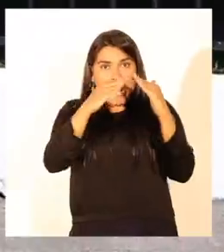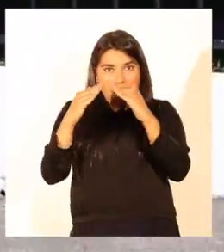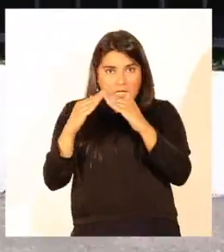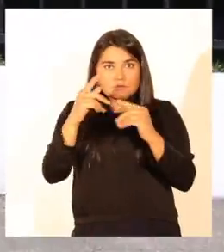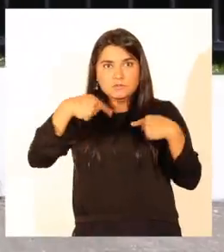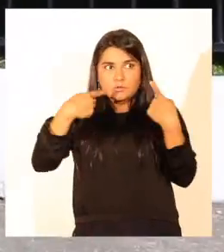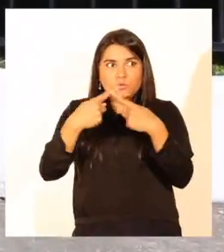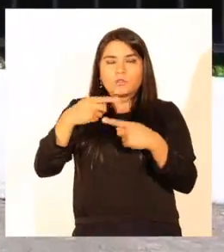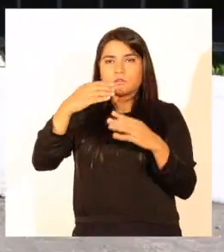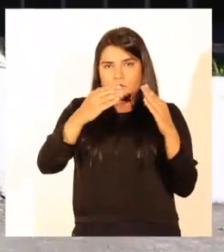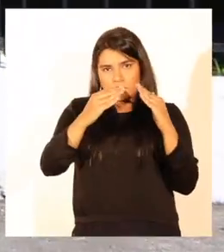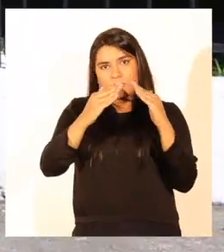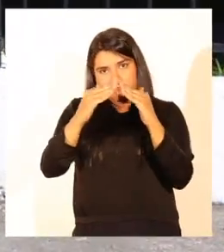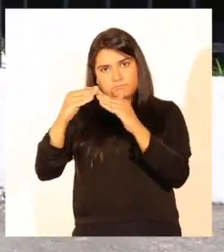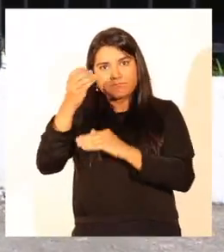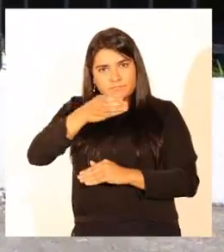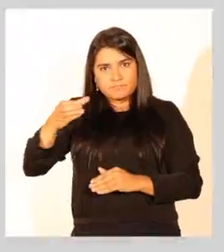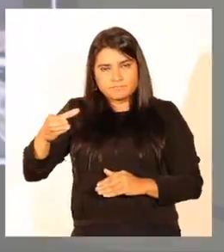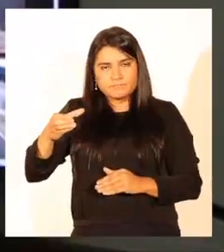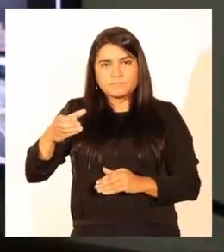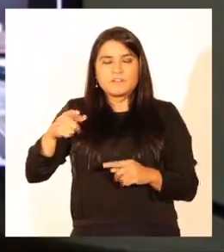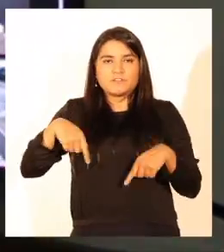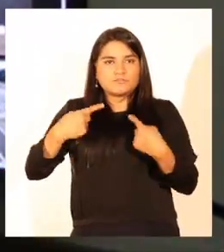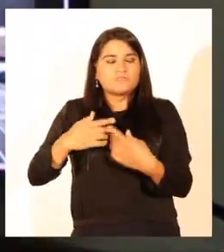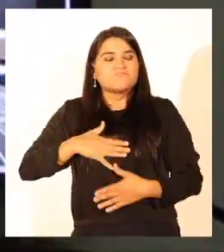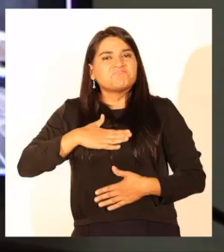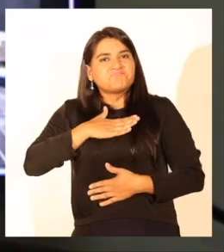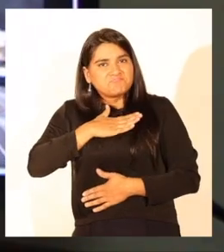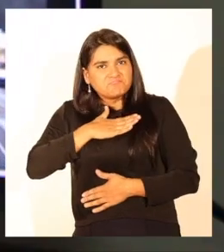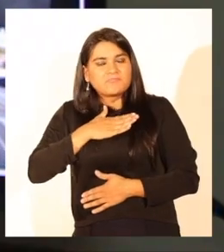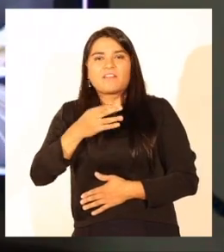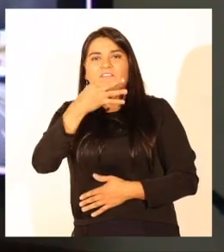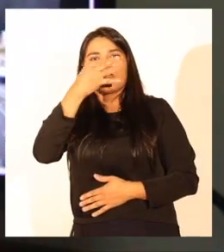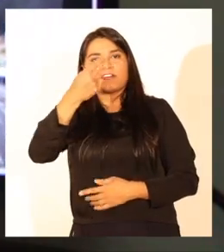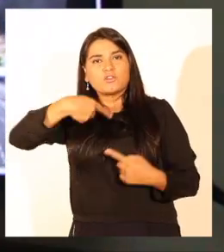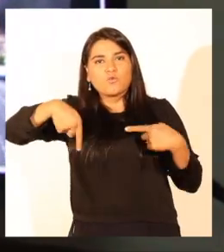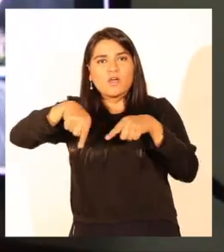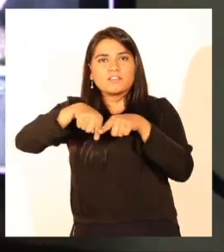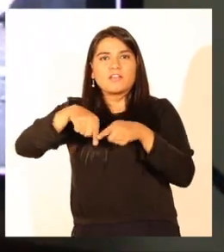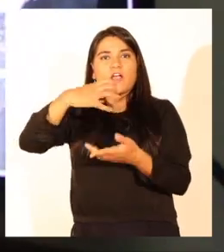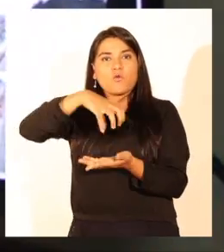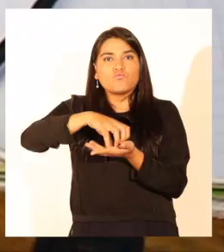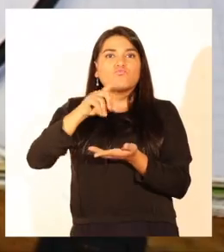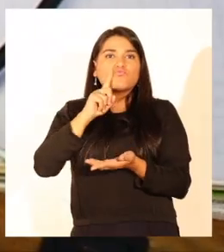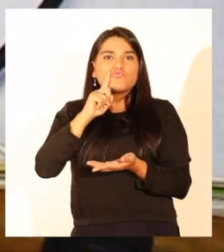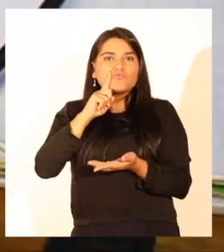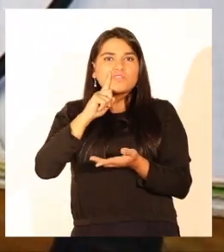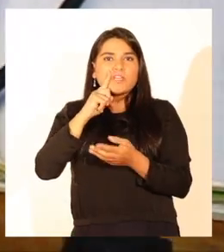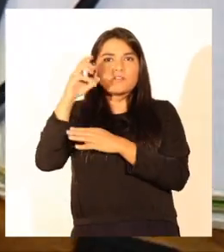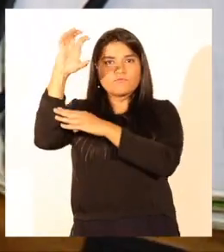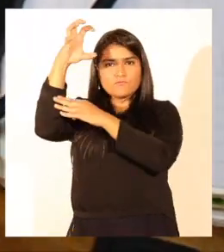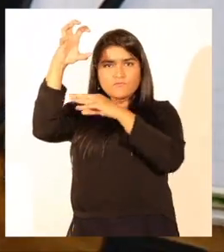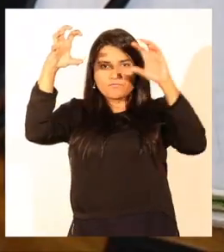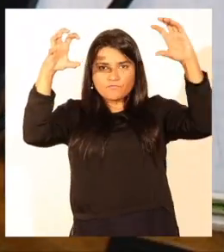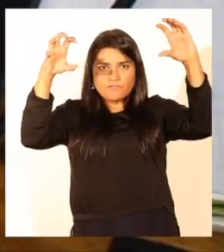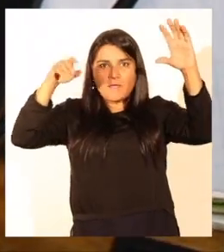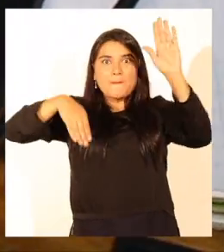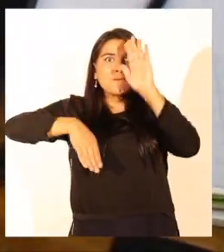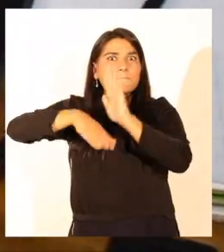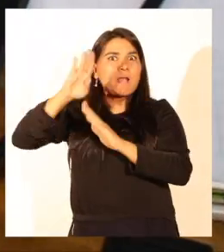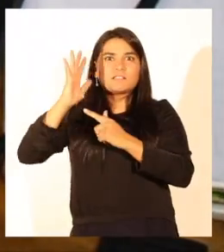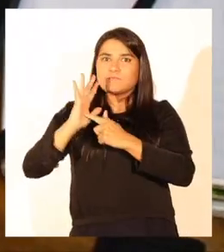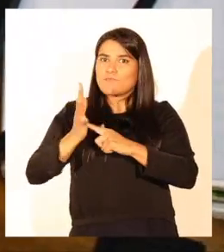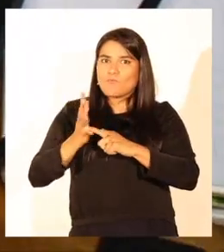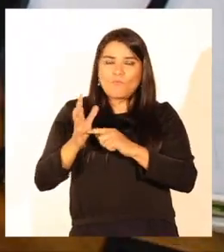en los hogares de nuestros vecinos. Con satisfacción, podemos señalar que nuestra comuna cuenta con el sistema de televigilancia más